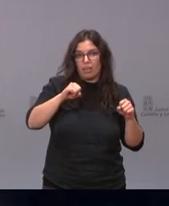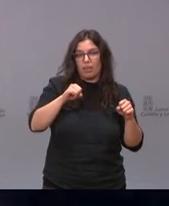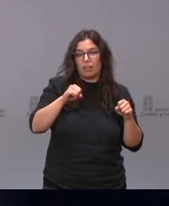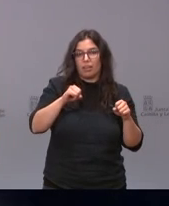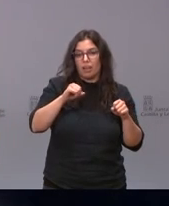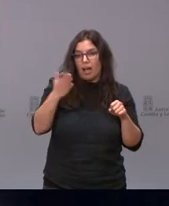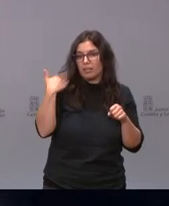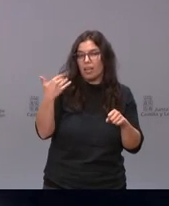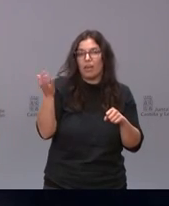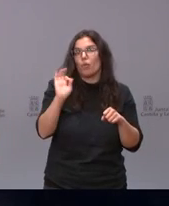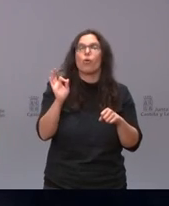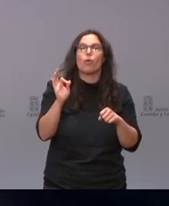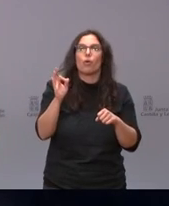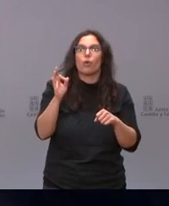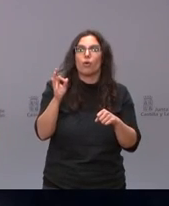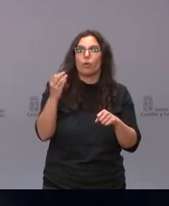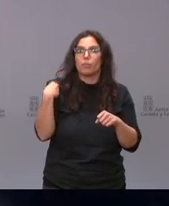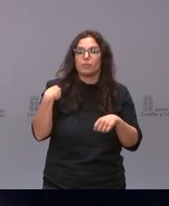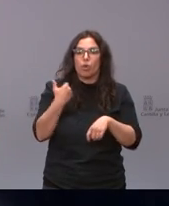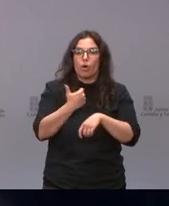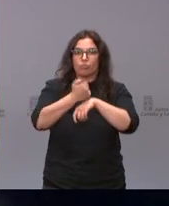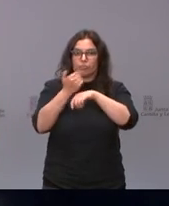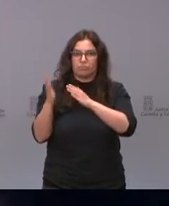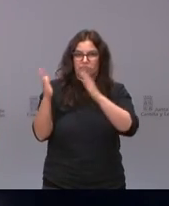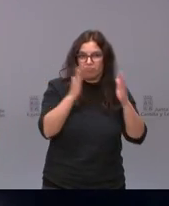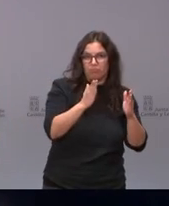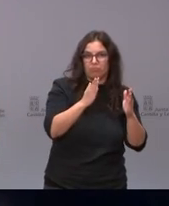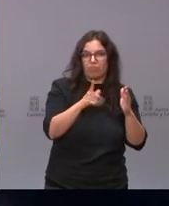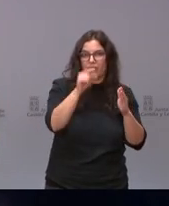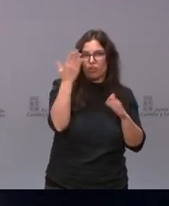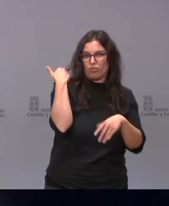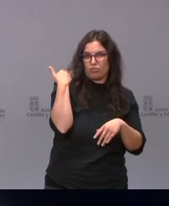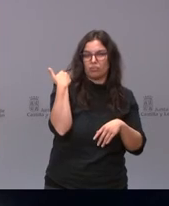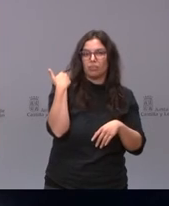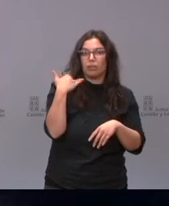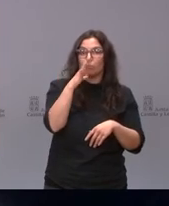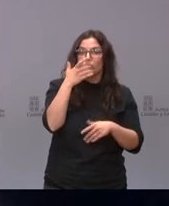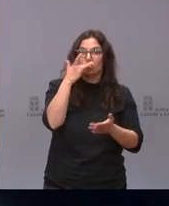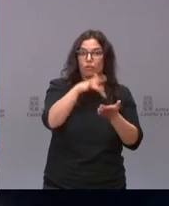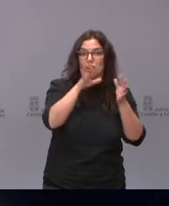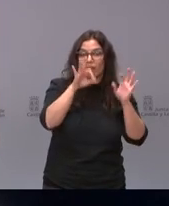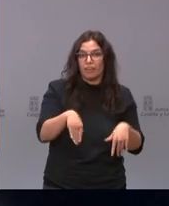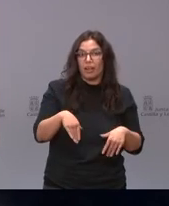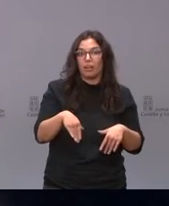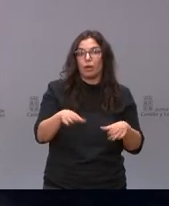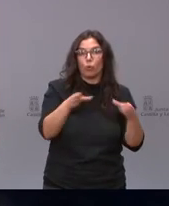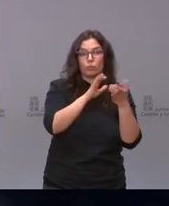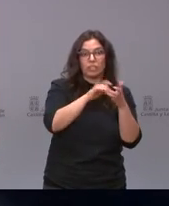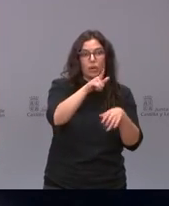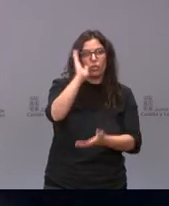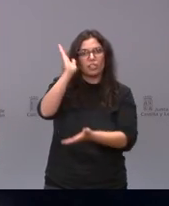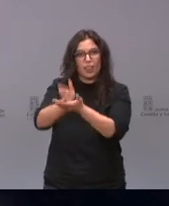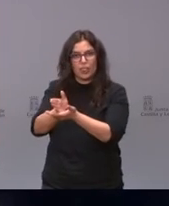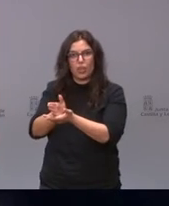el adelanto del toque de queda porque cuando eso se ha producido la Junta de Castilla y León ha sancionado a los